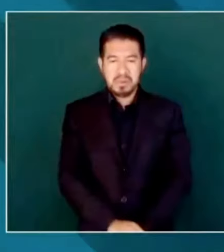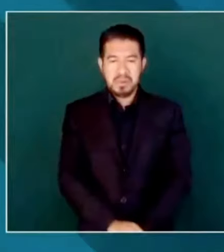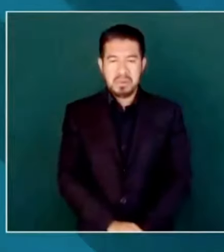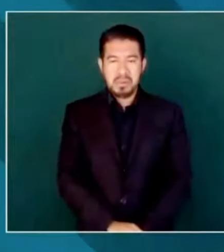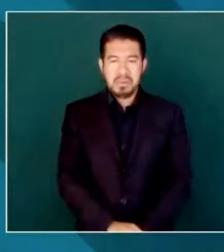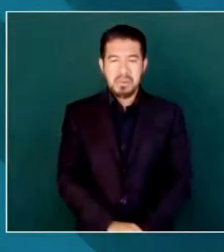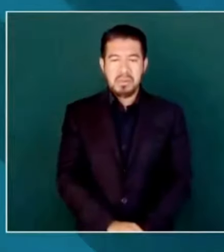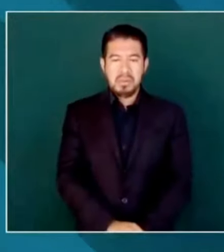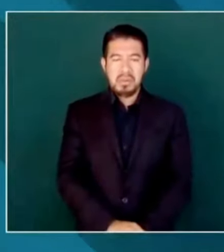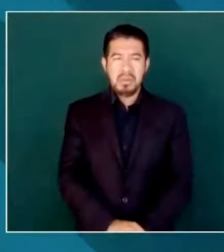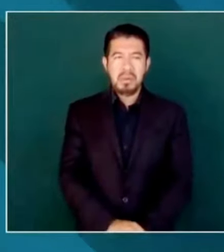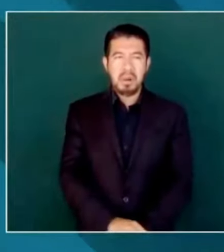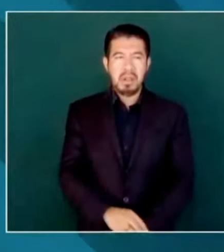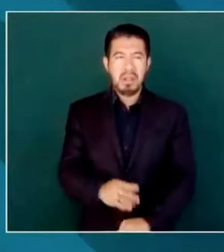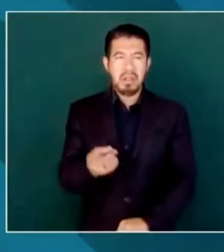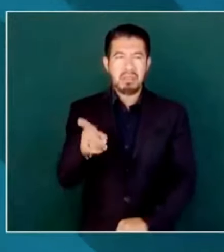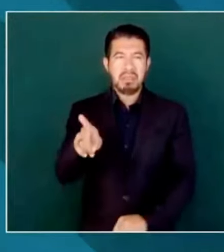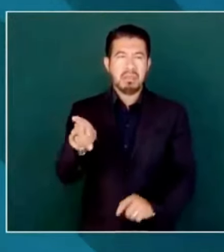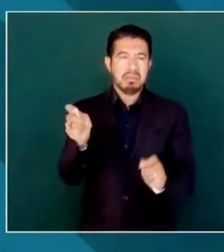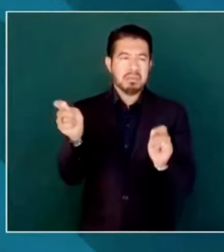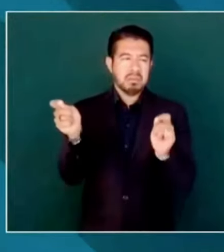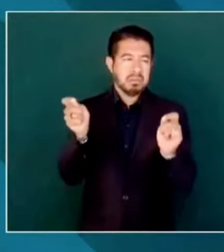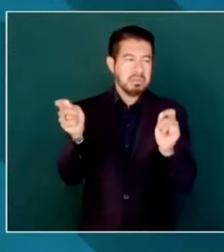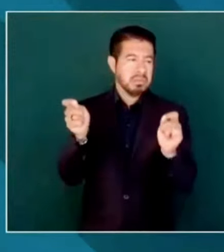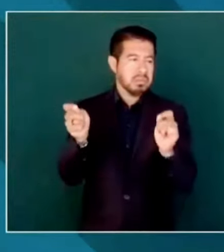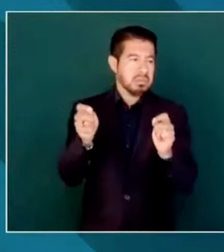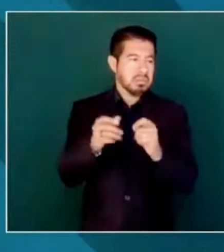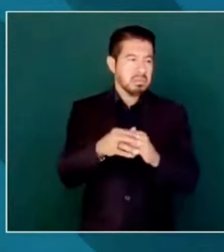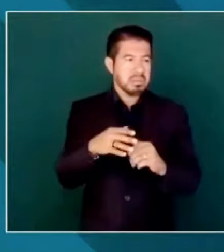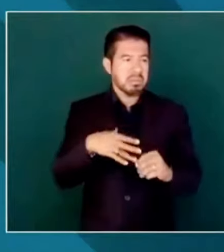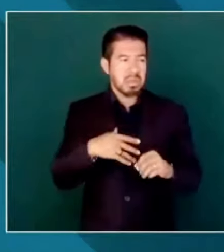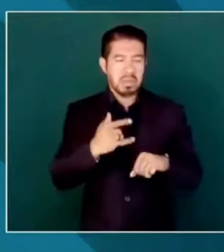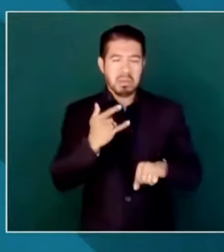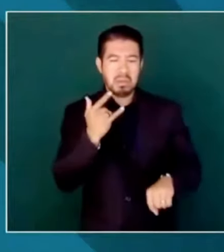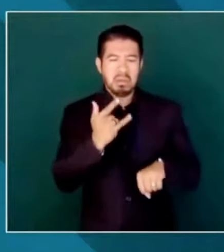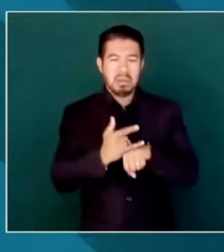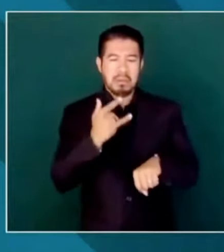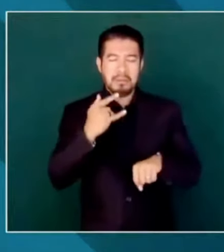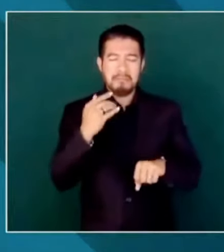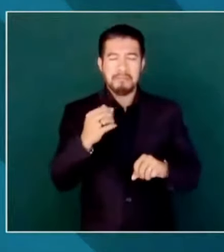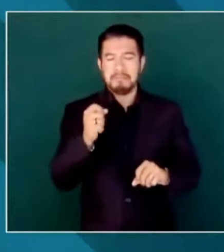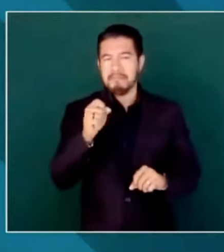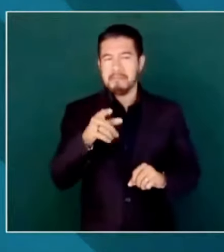dictadura, de fraude, elección de Estado,